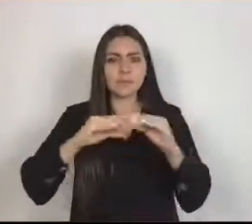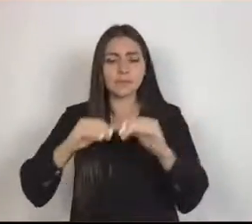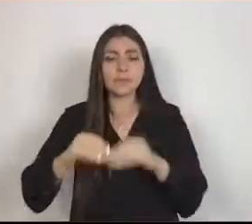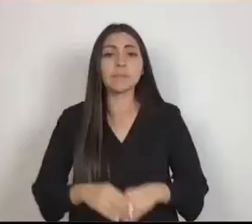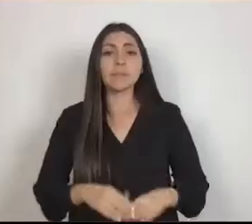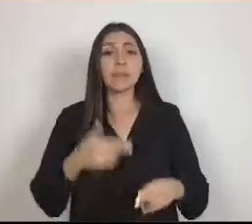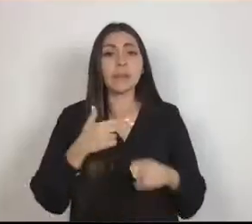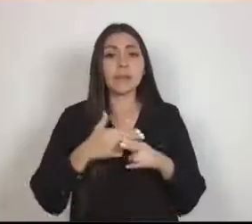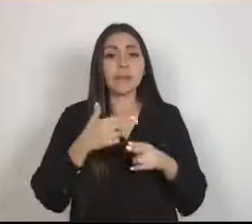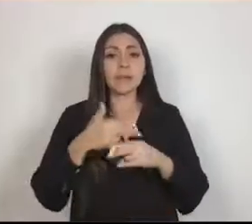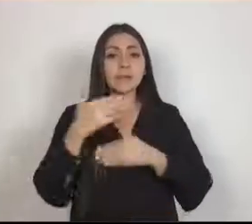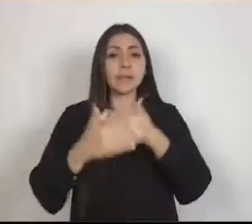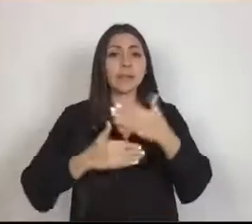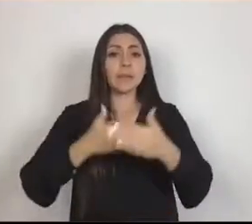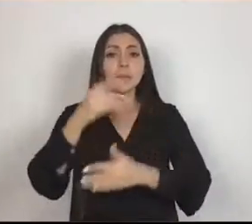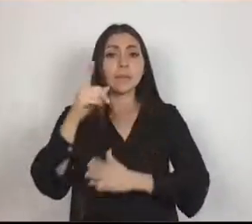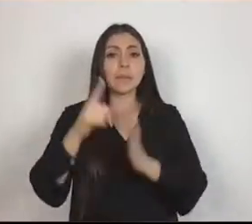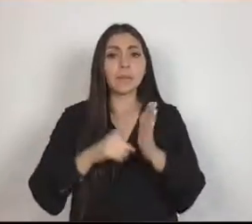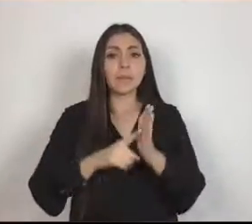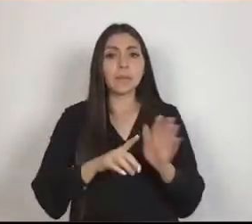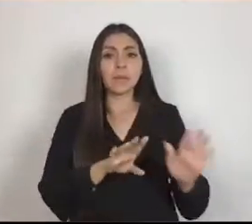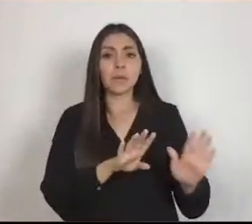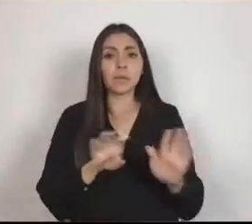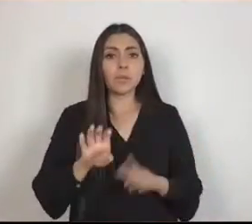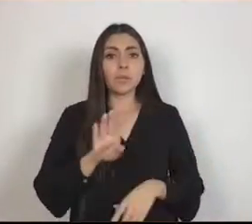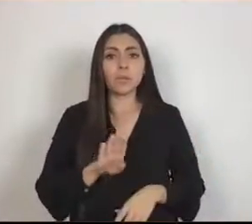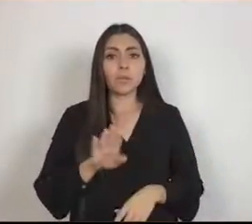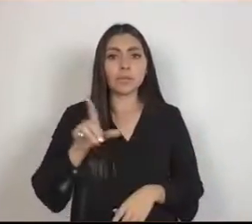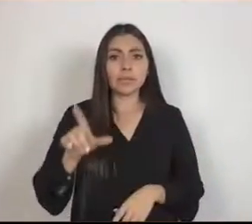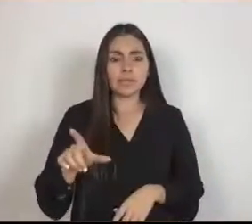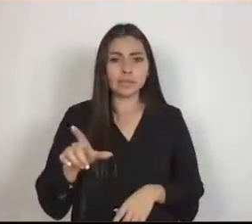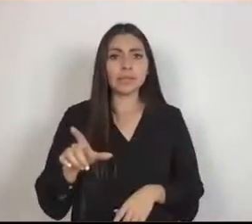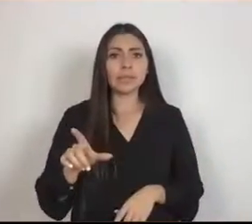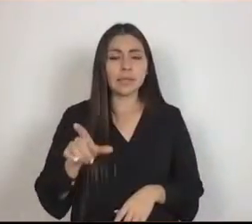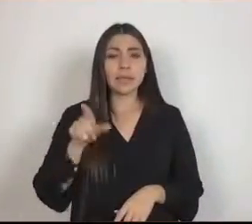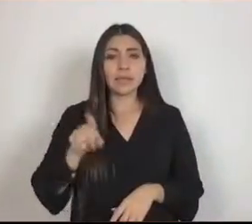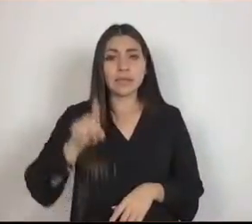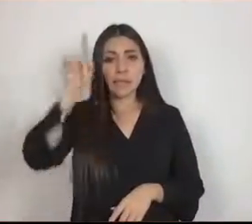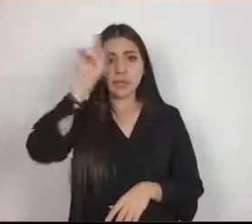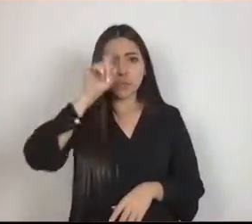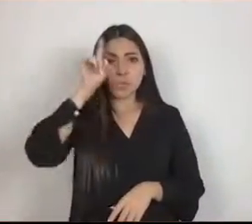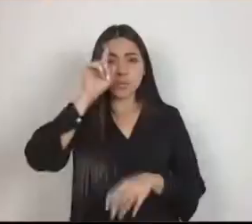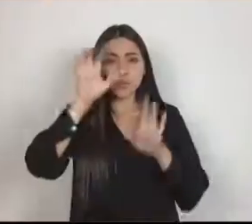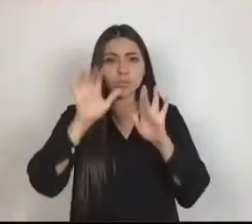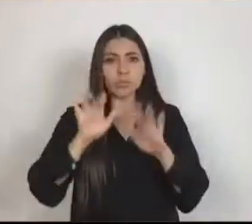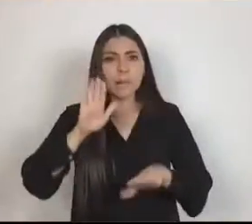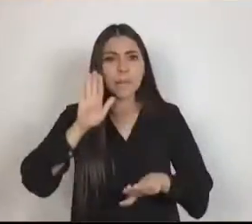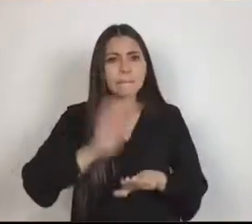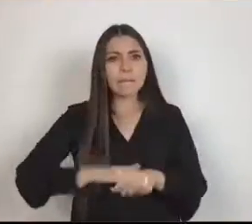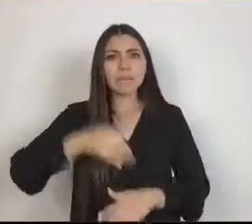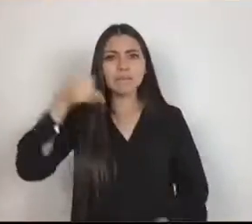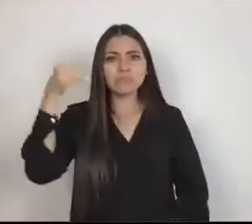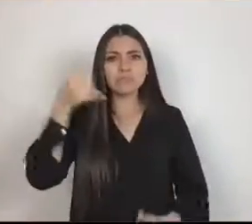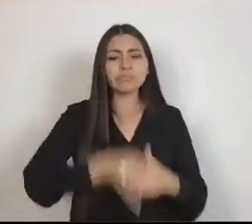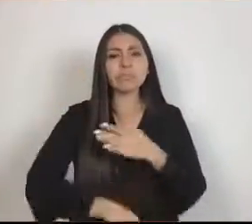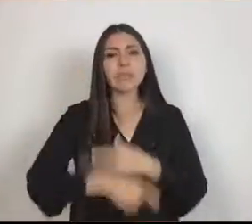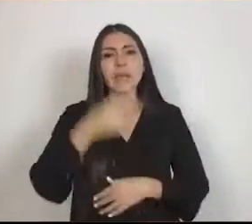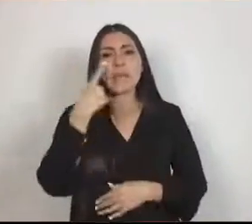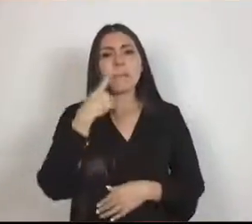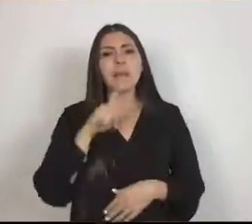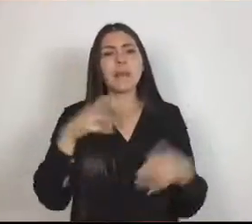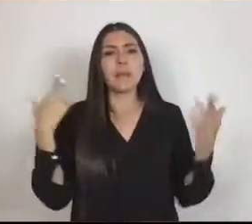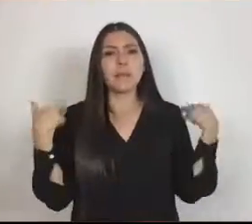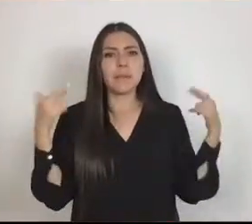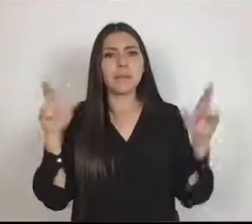1997 que fue ampliada la recomendación para incluir al personal docente de Educación